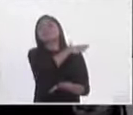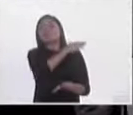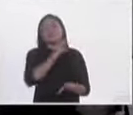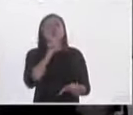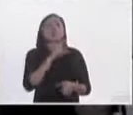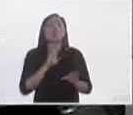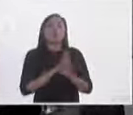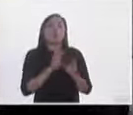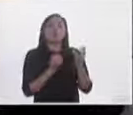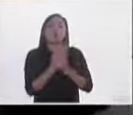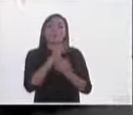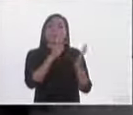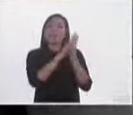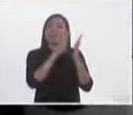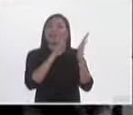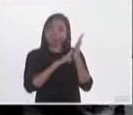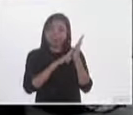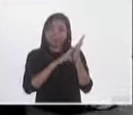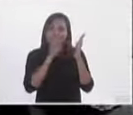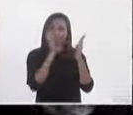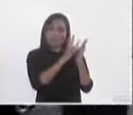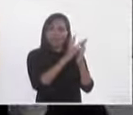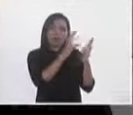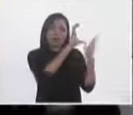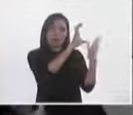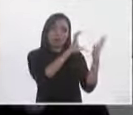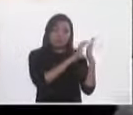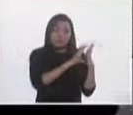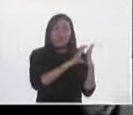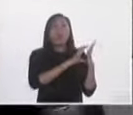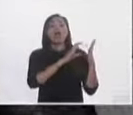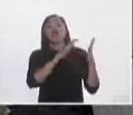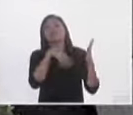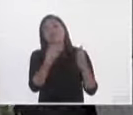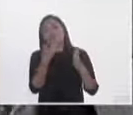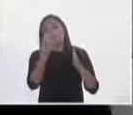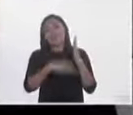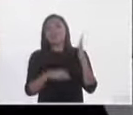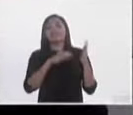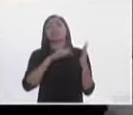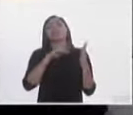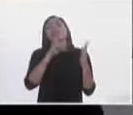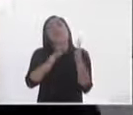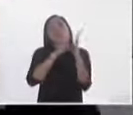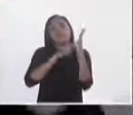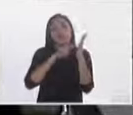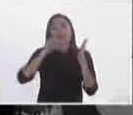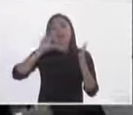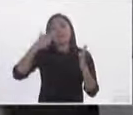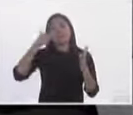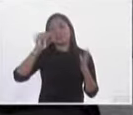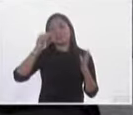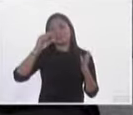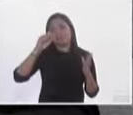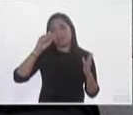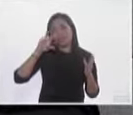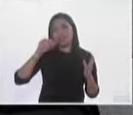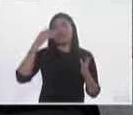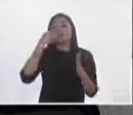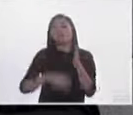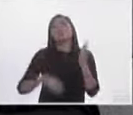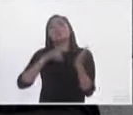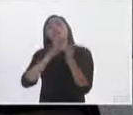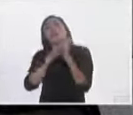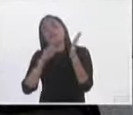Logramos la reforma constitucional, logramos la reforma legislativa y faltó el tema interno. Nosotros pretendíamos, la iniciativa que presentó otro